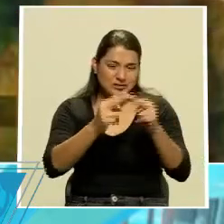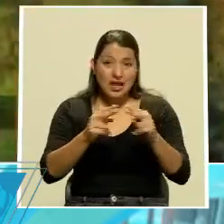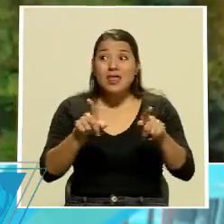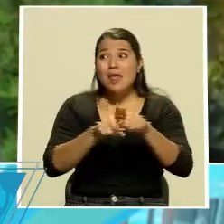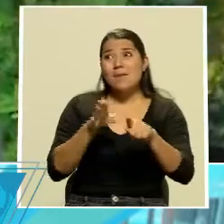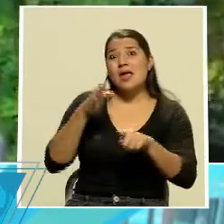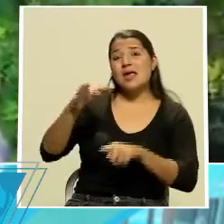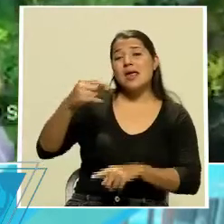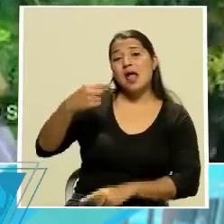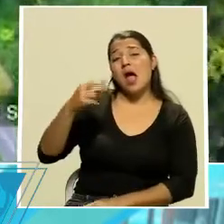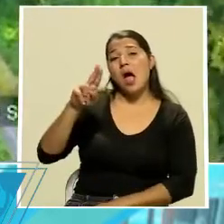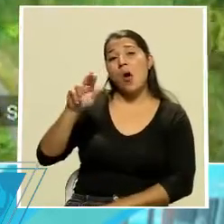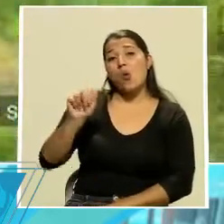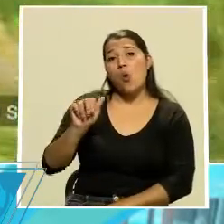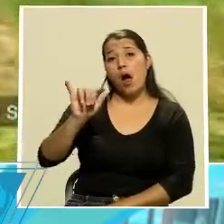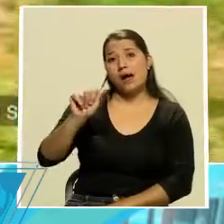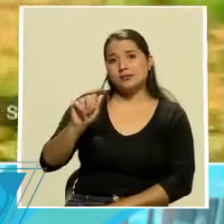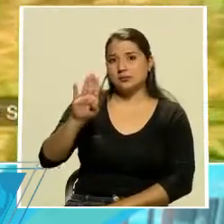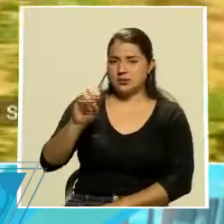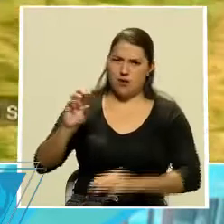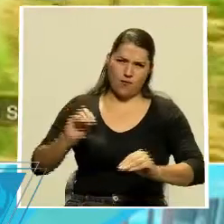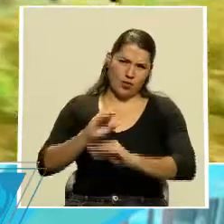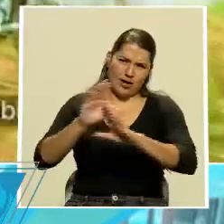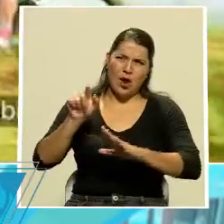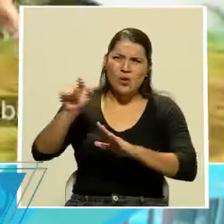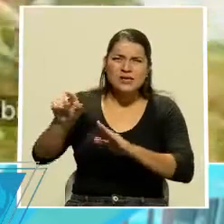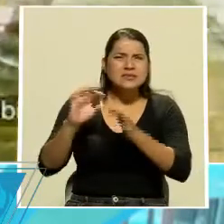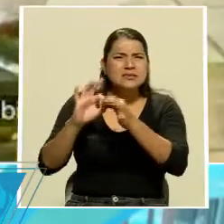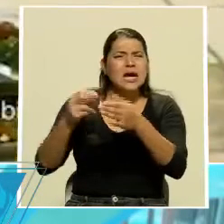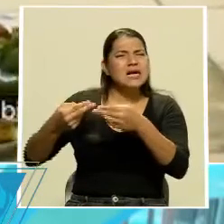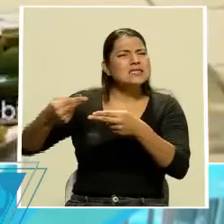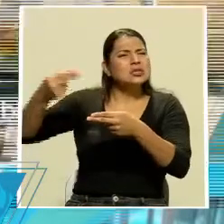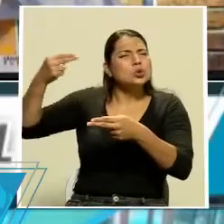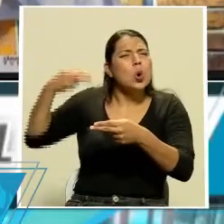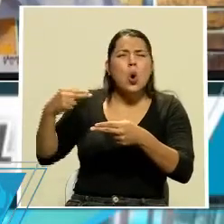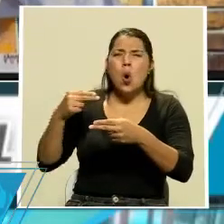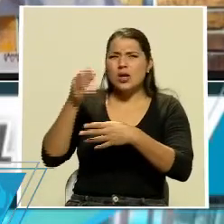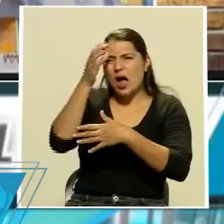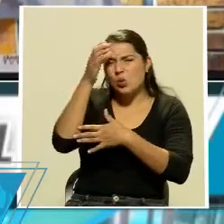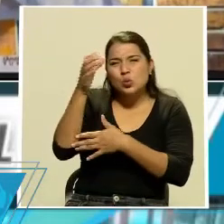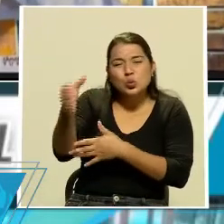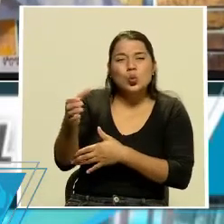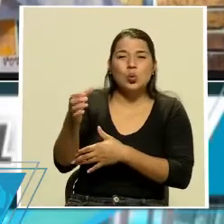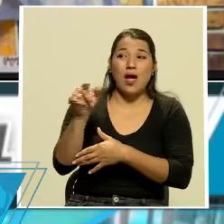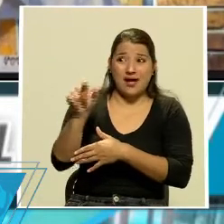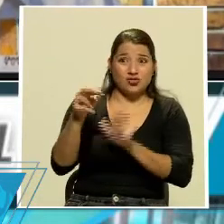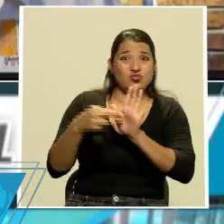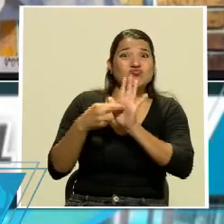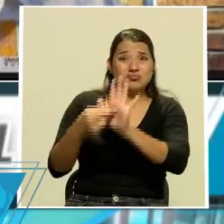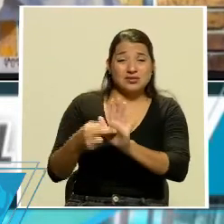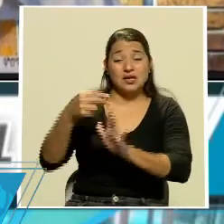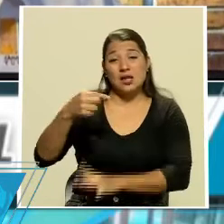supuesto. No se puede quedar la parte ancestral, la parte histórica, la parte cultural que representa